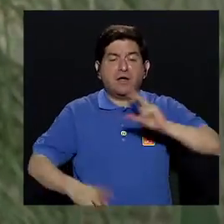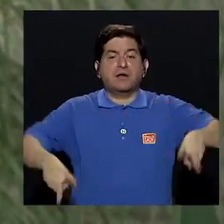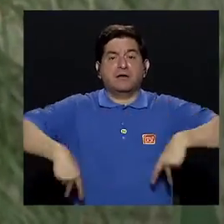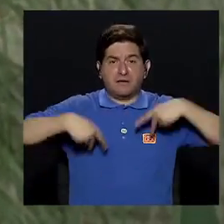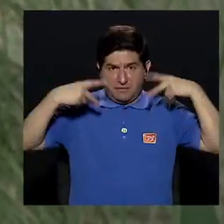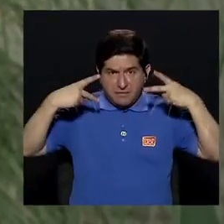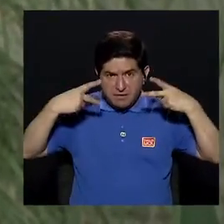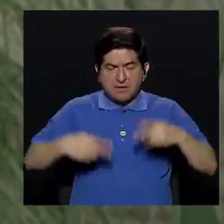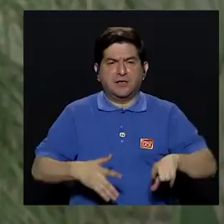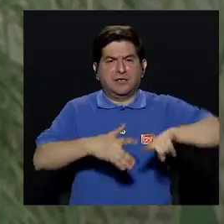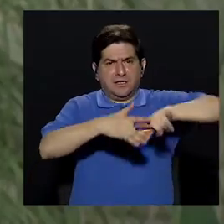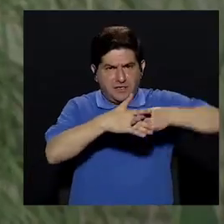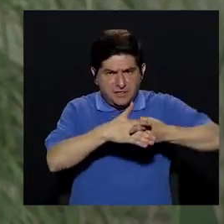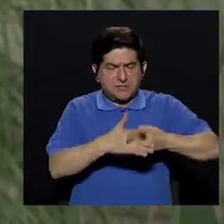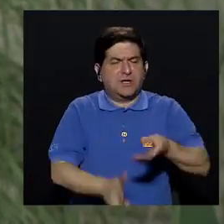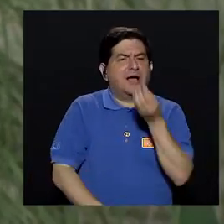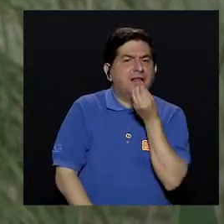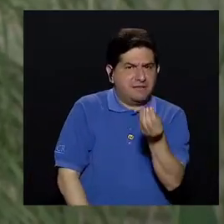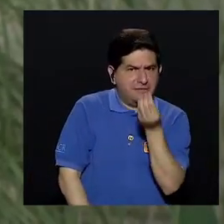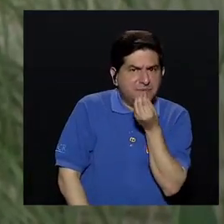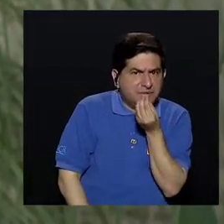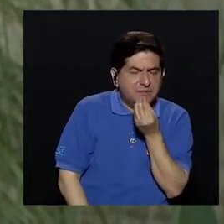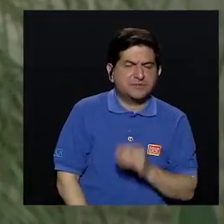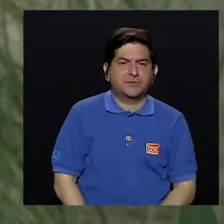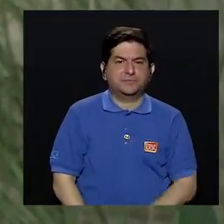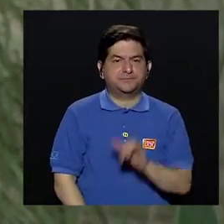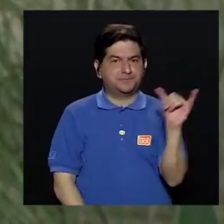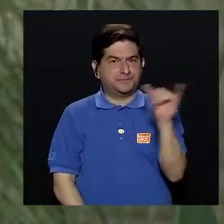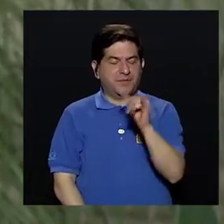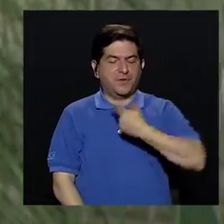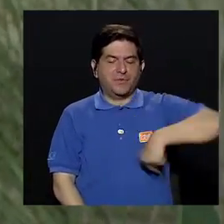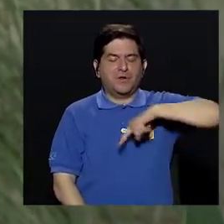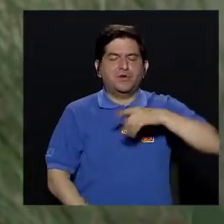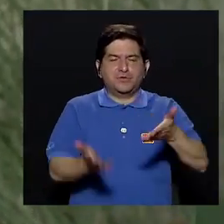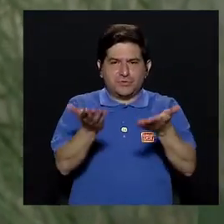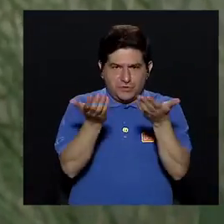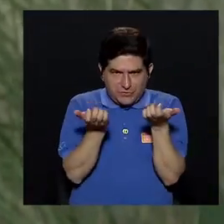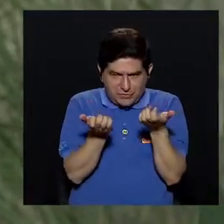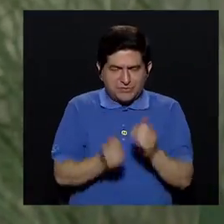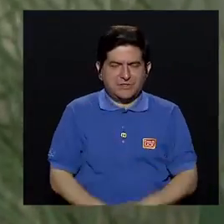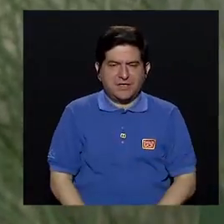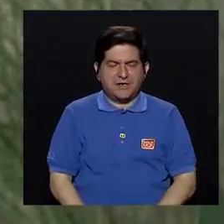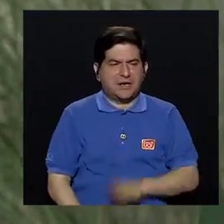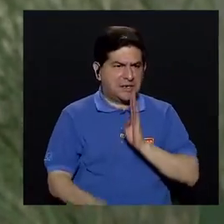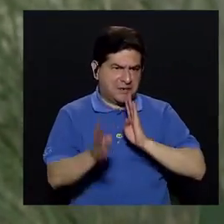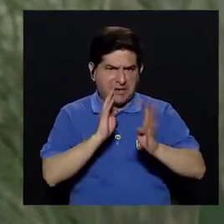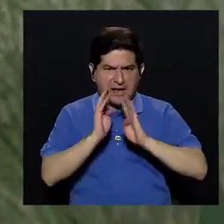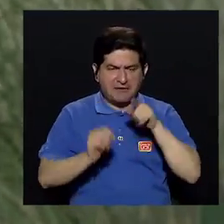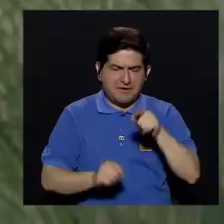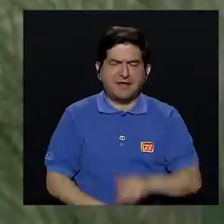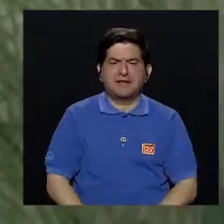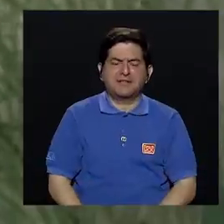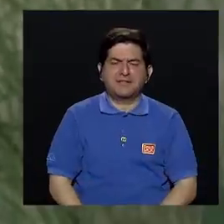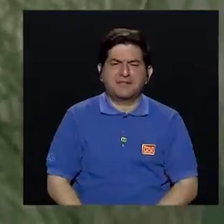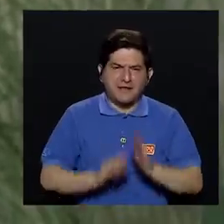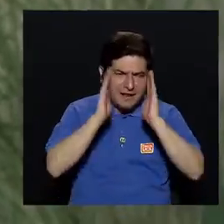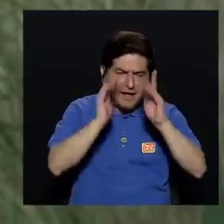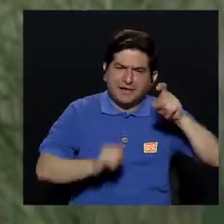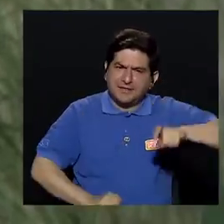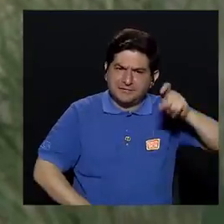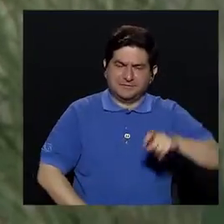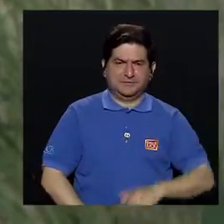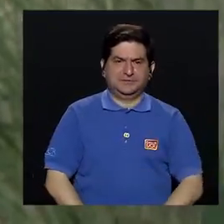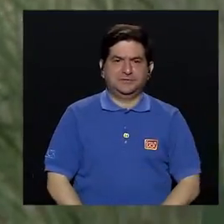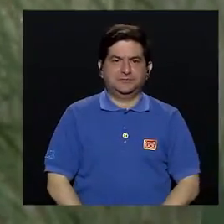calidad de vida empezando por la alimentación y por eso también queremos conversar acerca de estos cuidados.